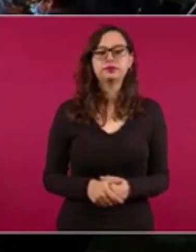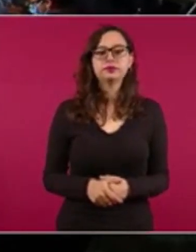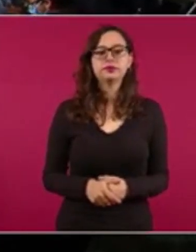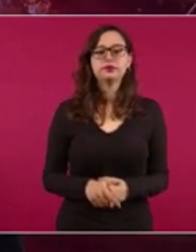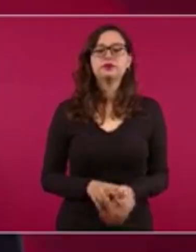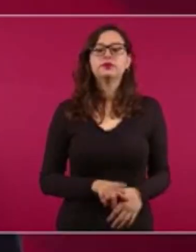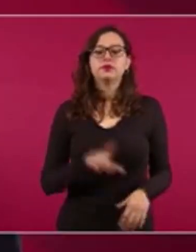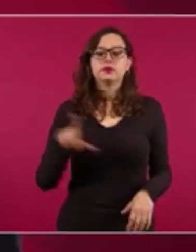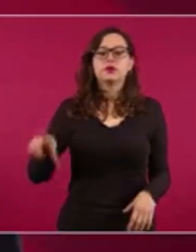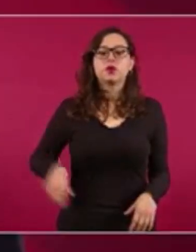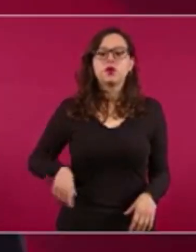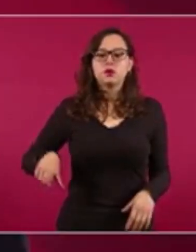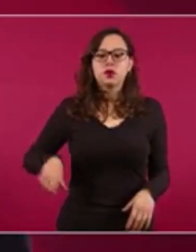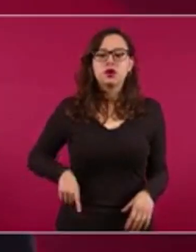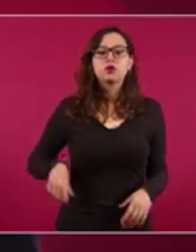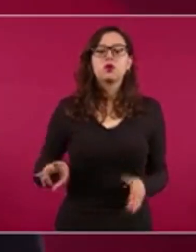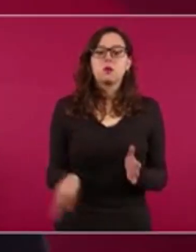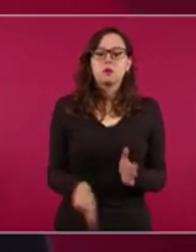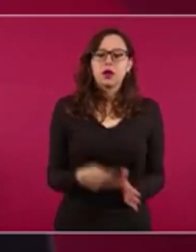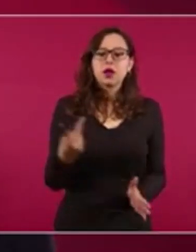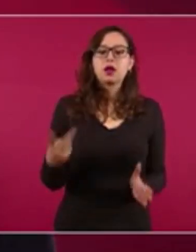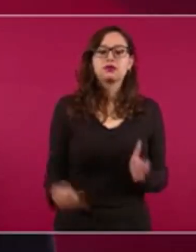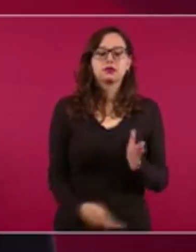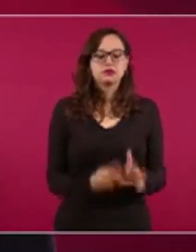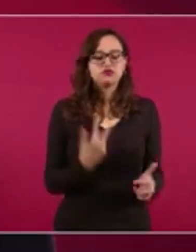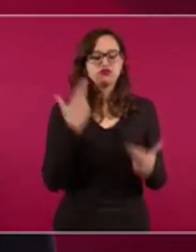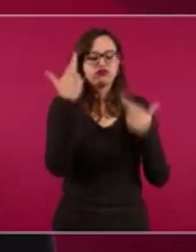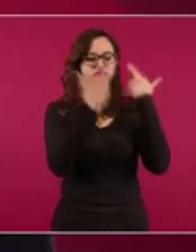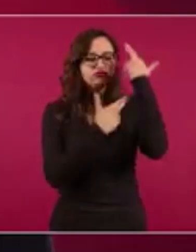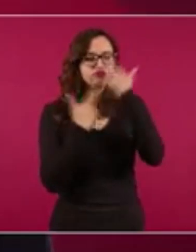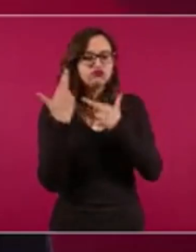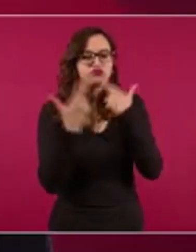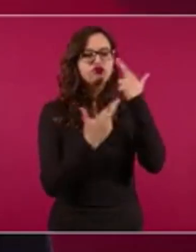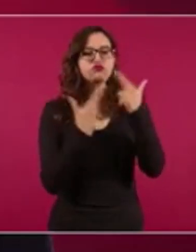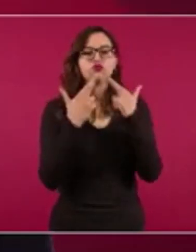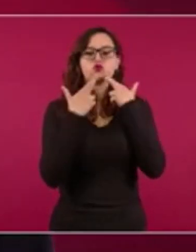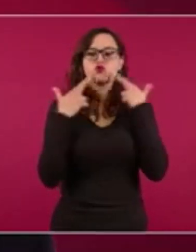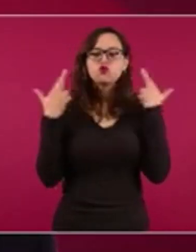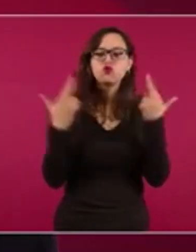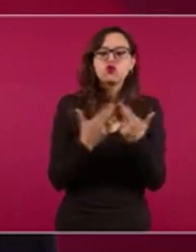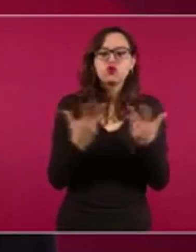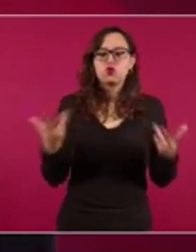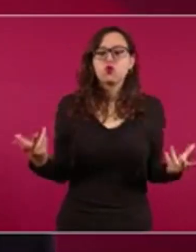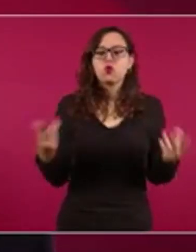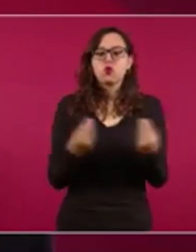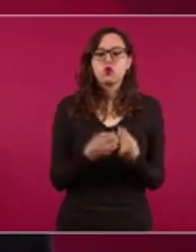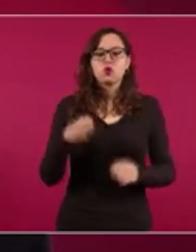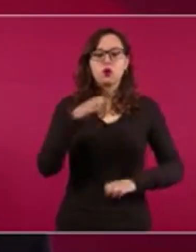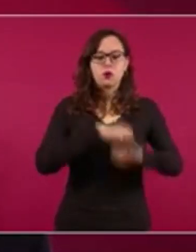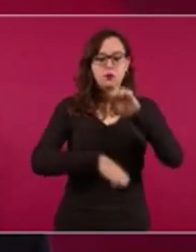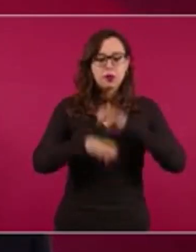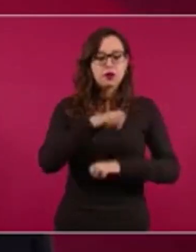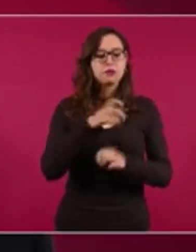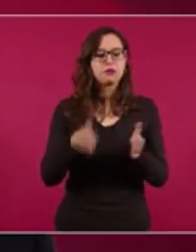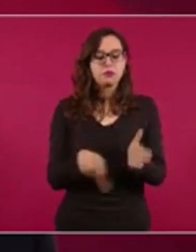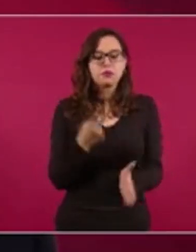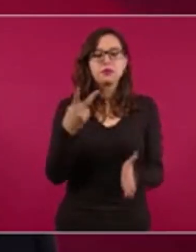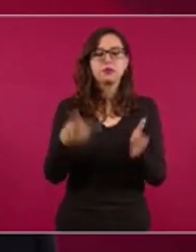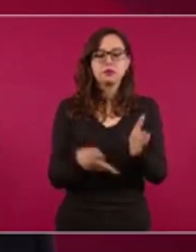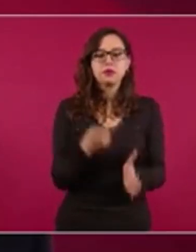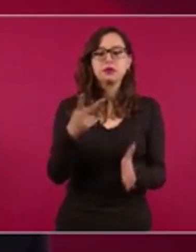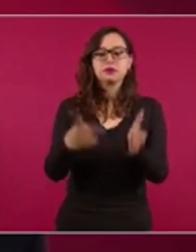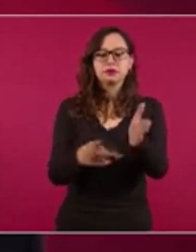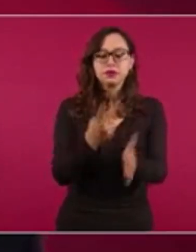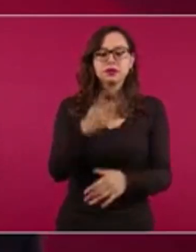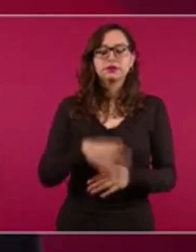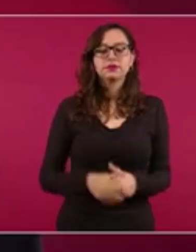gobierno revisará permanentemente el desempeño de este acuerdo en reuniones con las empresas. Las autoridades emitirán